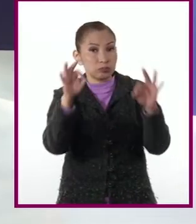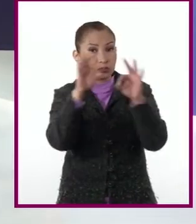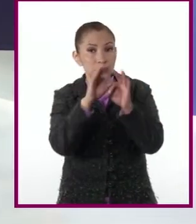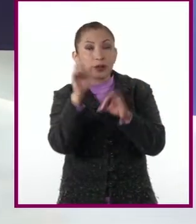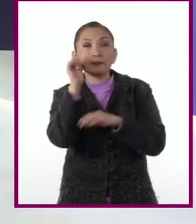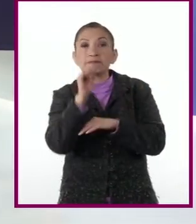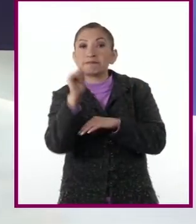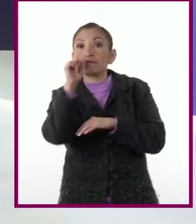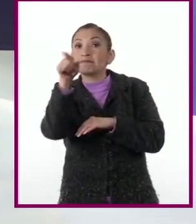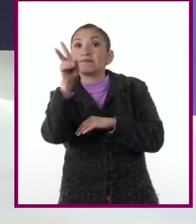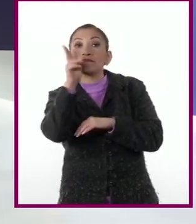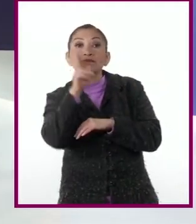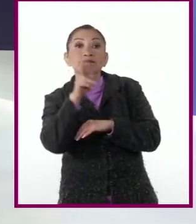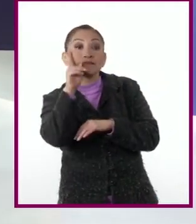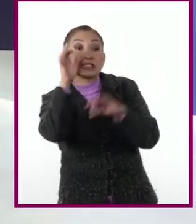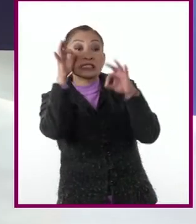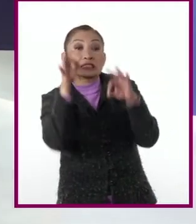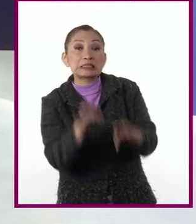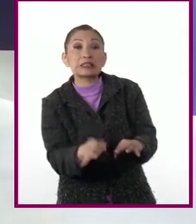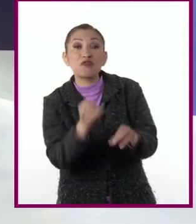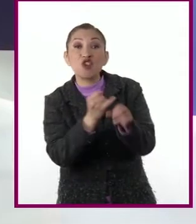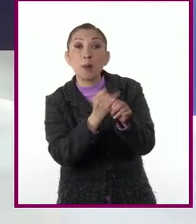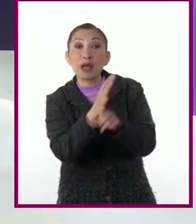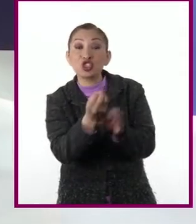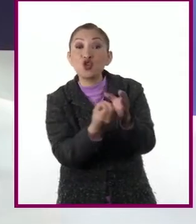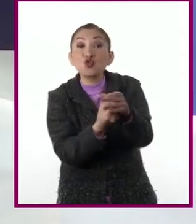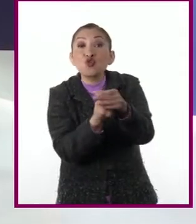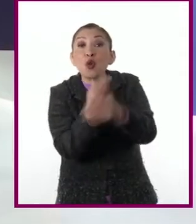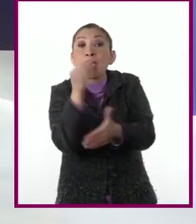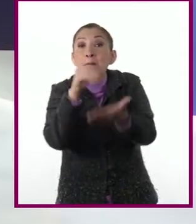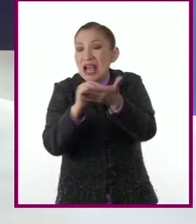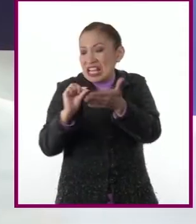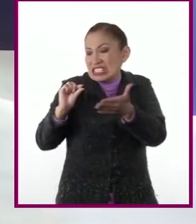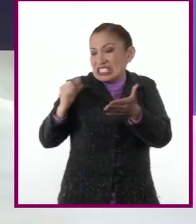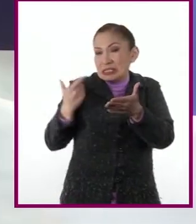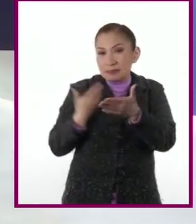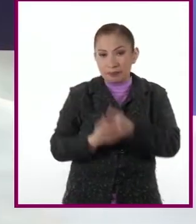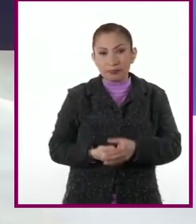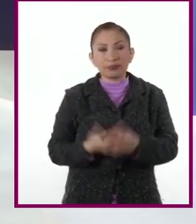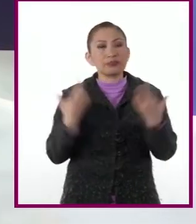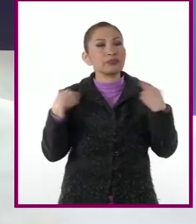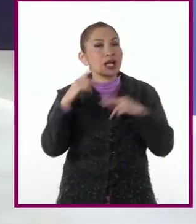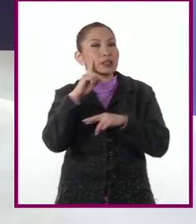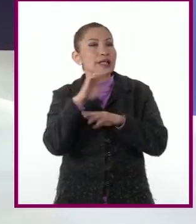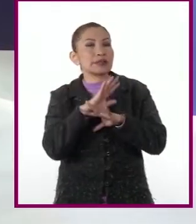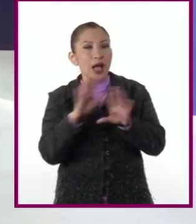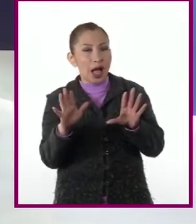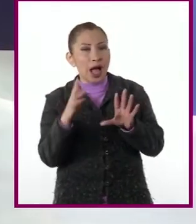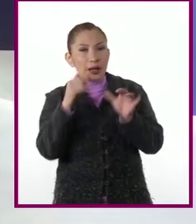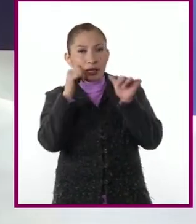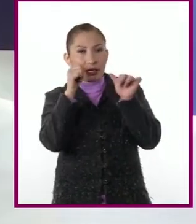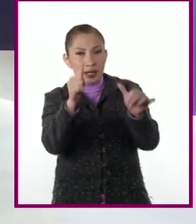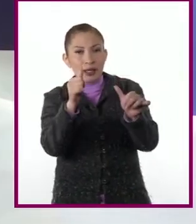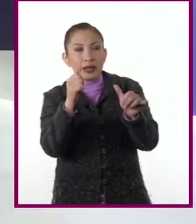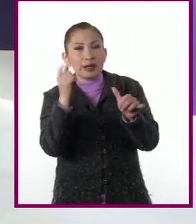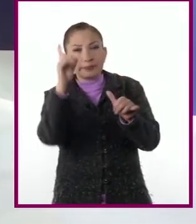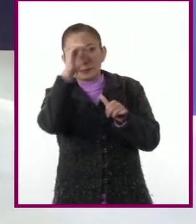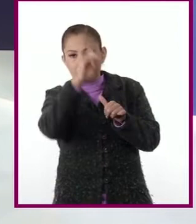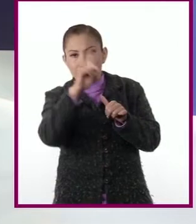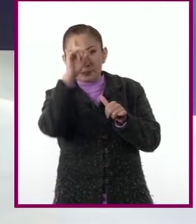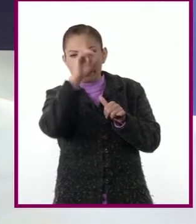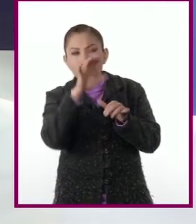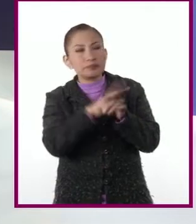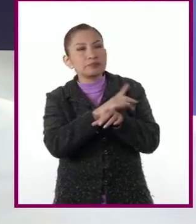siempre verifiquen que la información esté actualizada. Maestra, y ya que hemos atendido estos consejos,